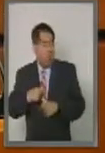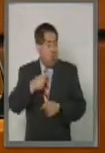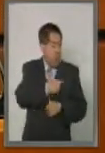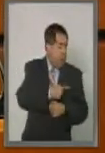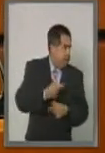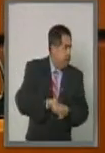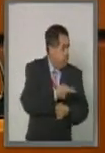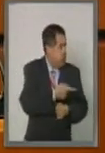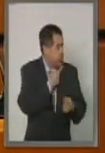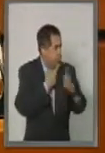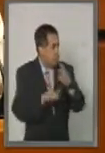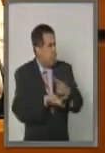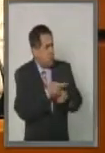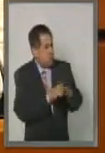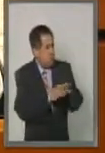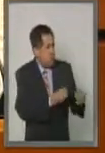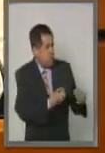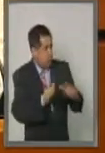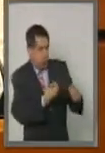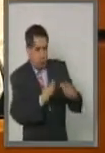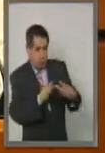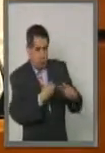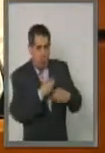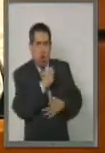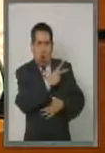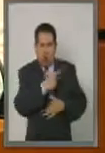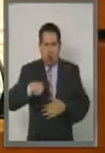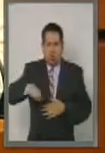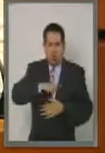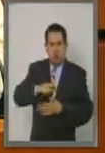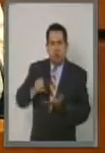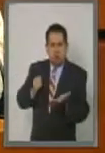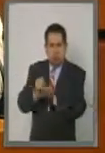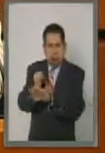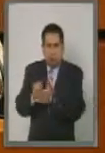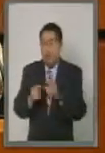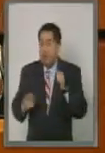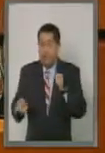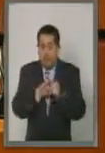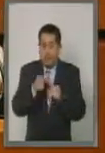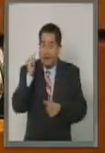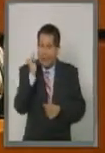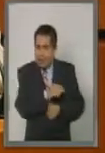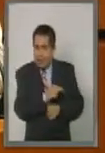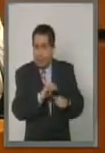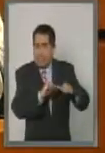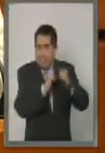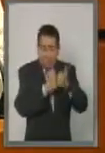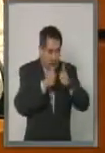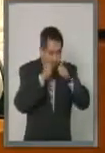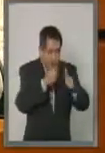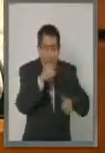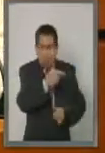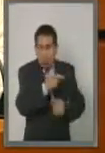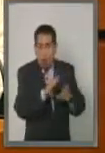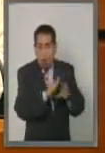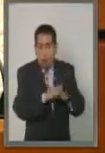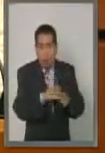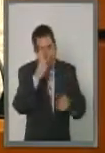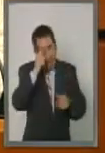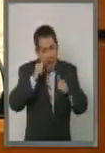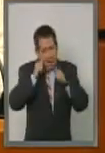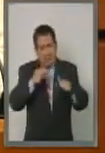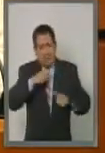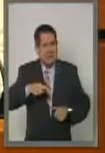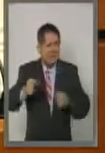informar, cuestionar, diseñar y planear las políticas y programas de atención para las miles de víctimas